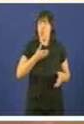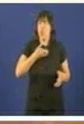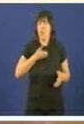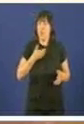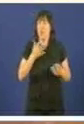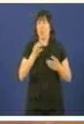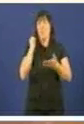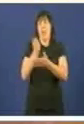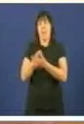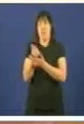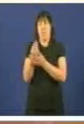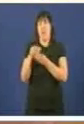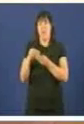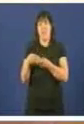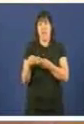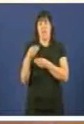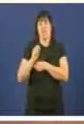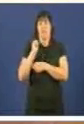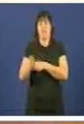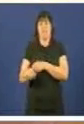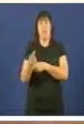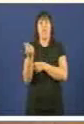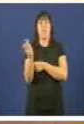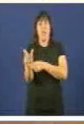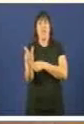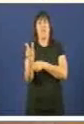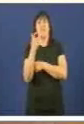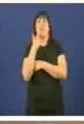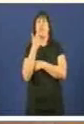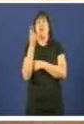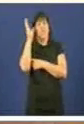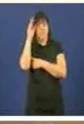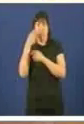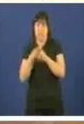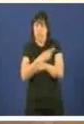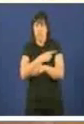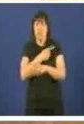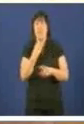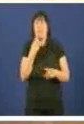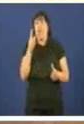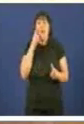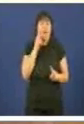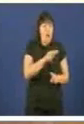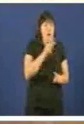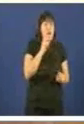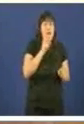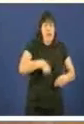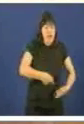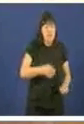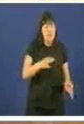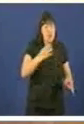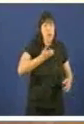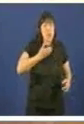pagamento en metálico destas cantidades, volvo a repetir, abusivas, sen se terren en conta os custos que os consellos soportan